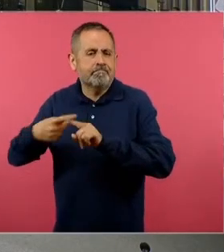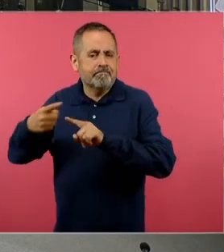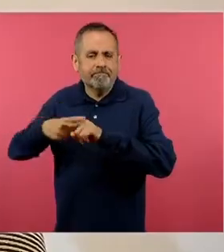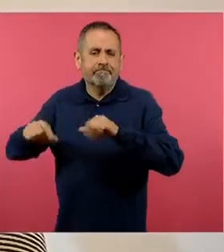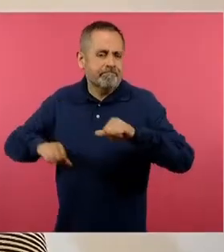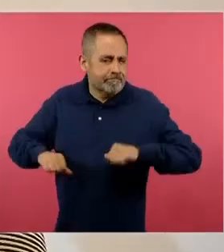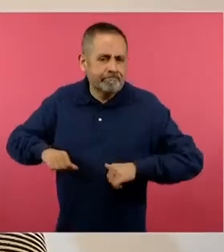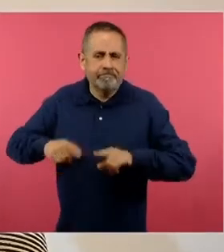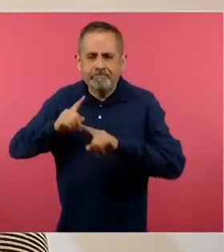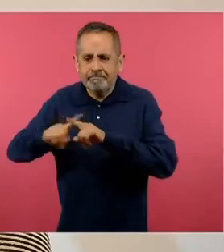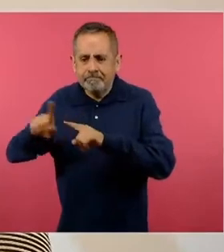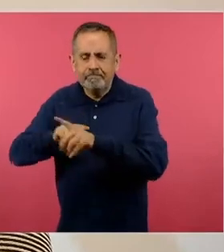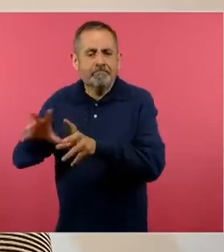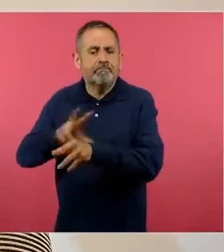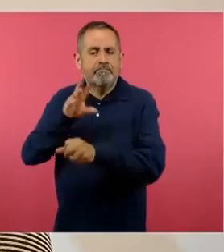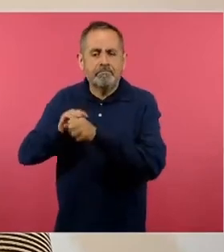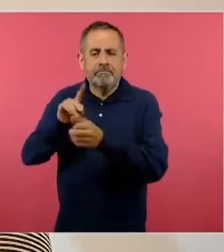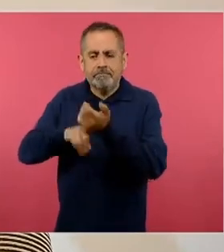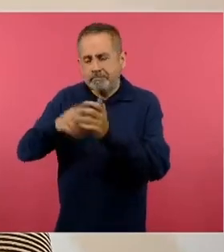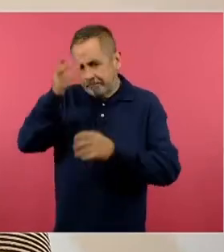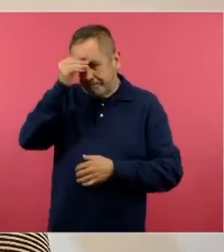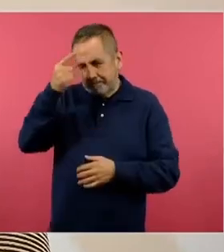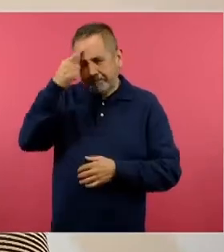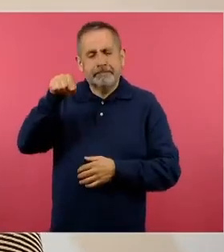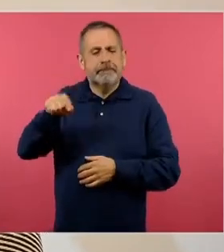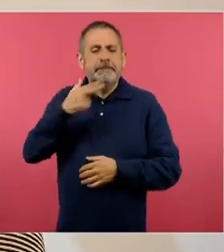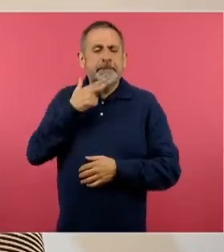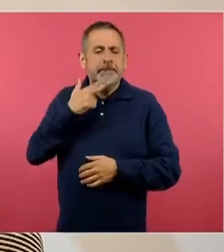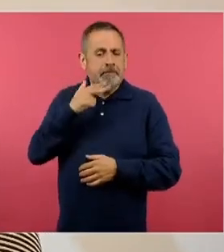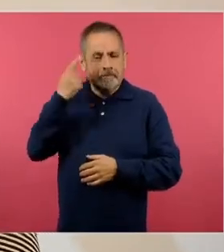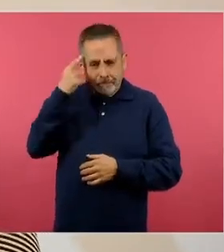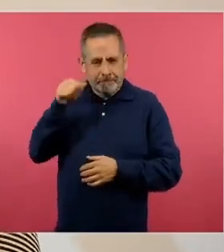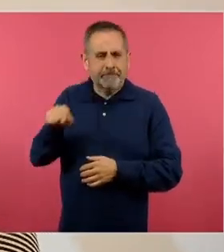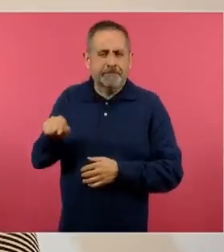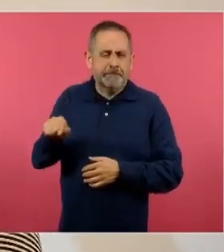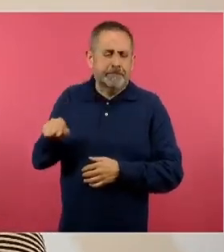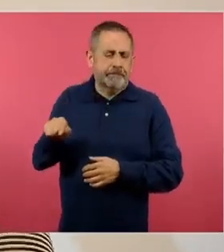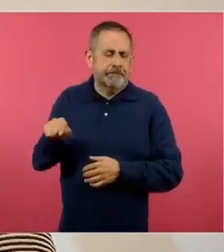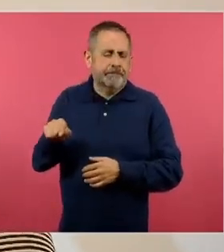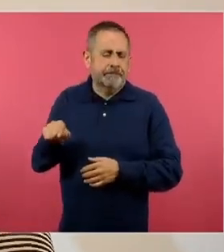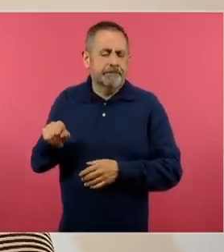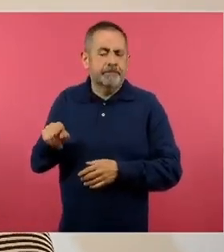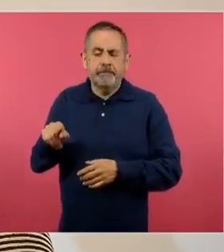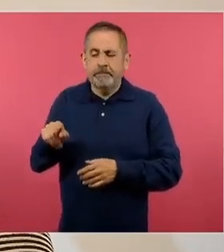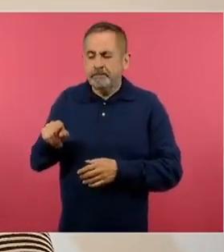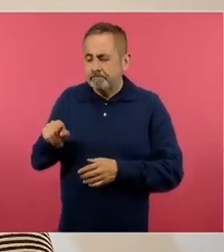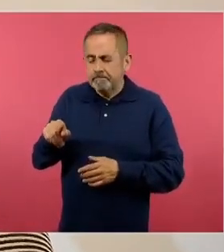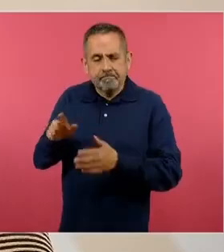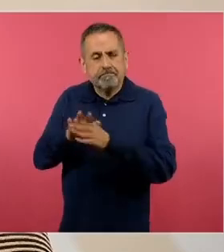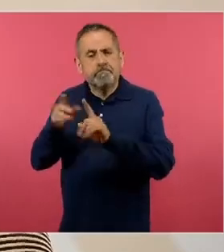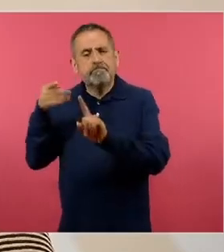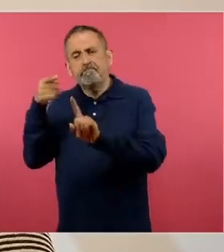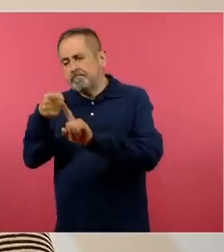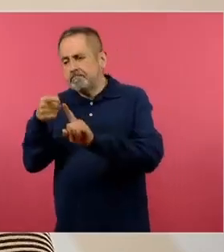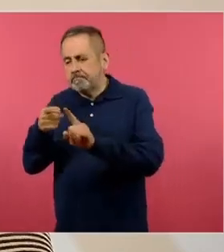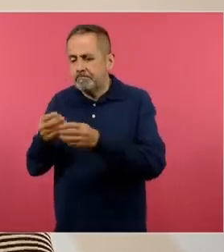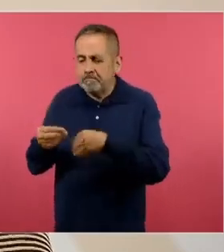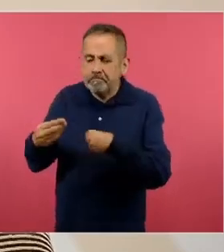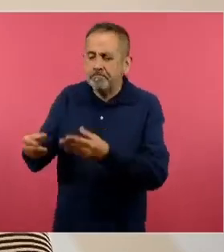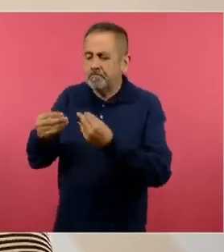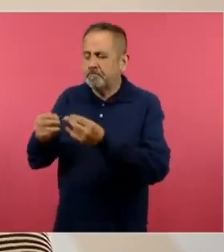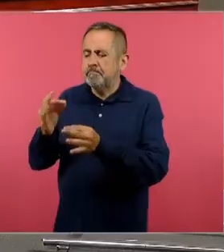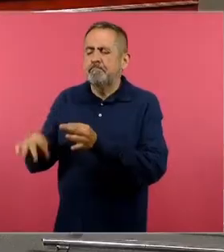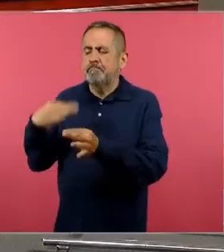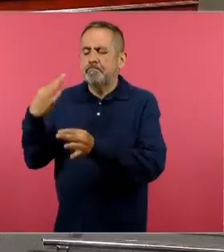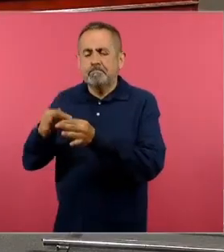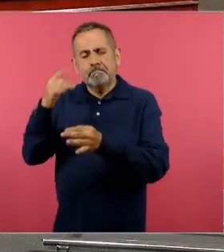organizar actividades de aprendizaje que les permitan justamente aterrizar los propósitos digamos en este